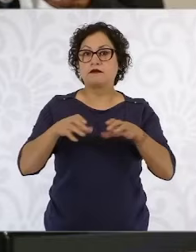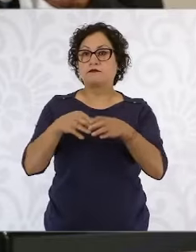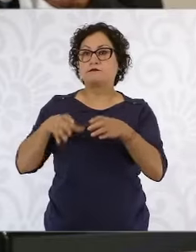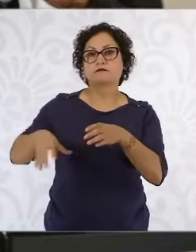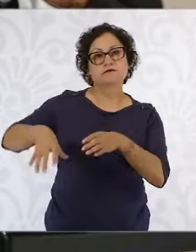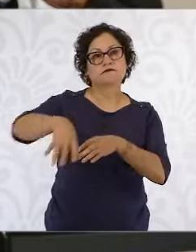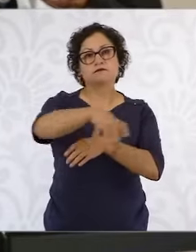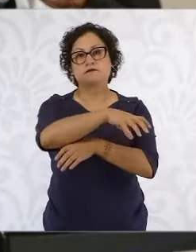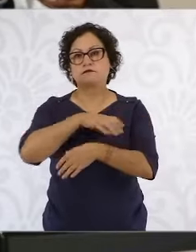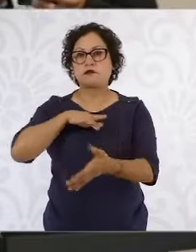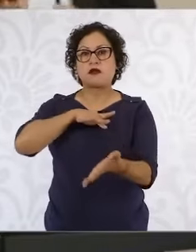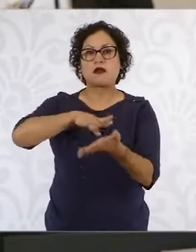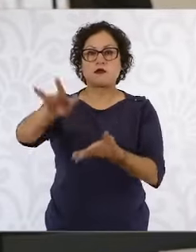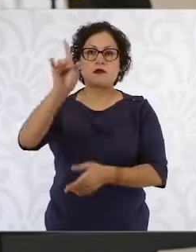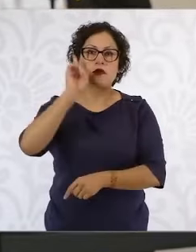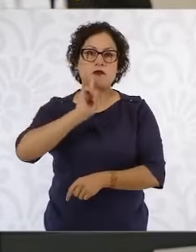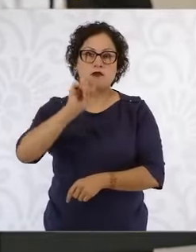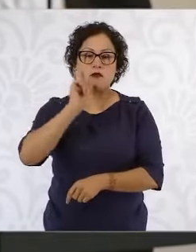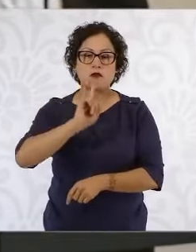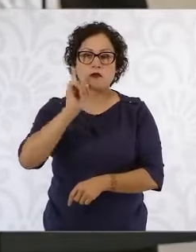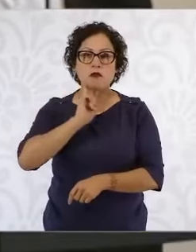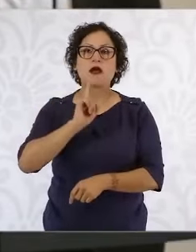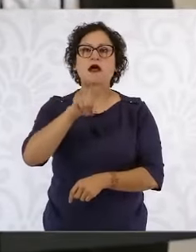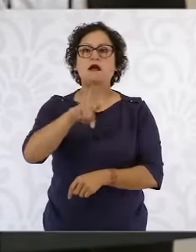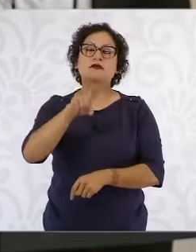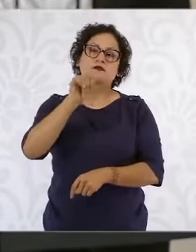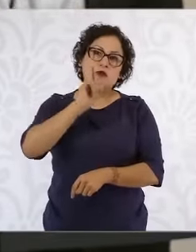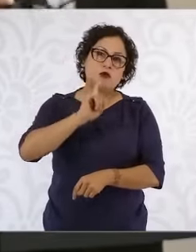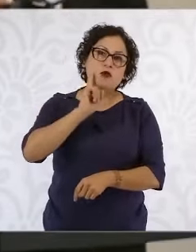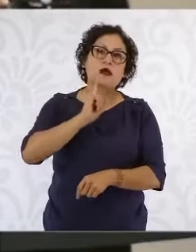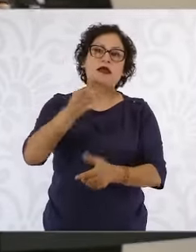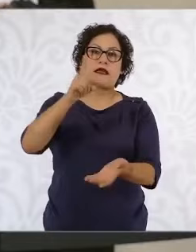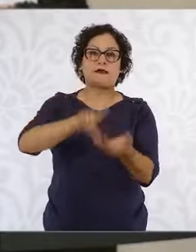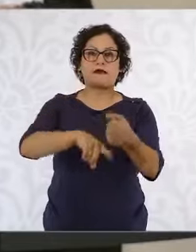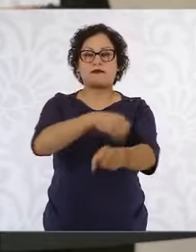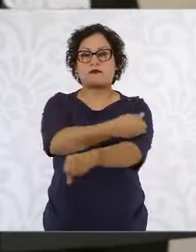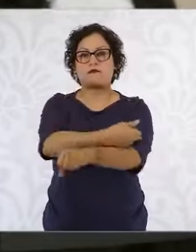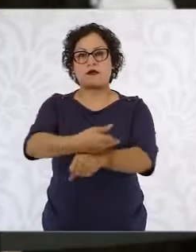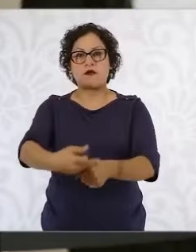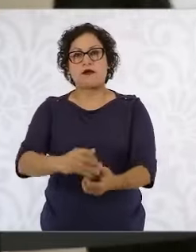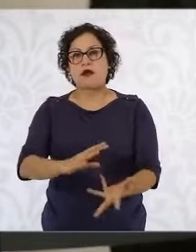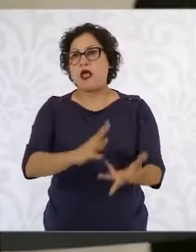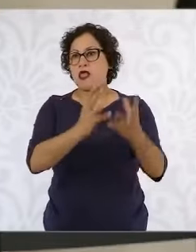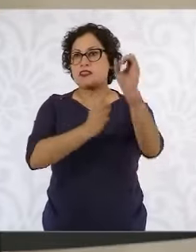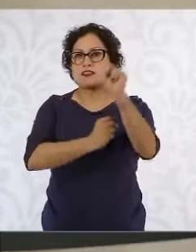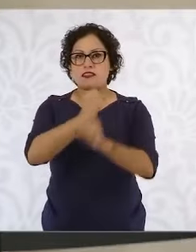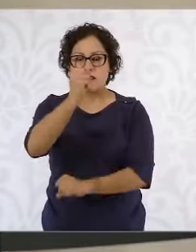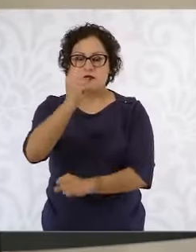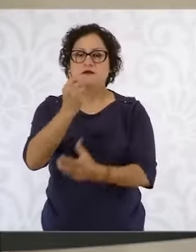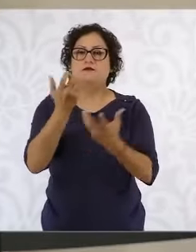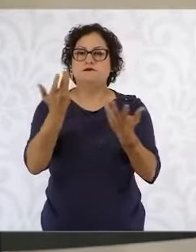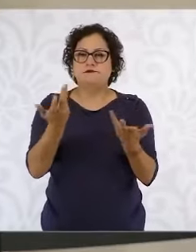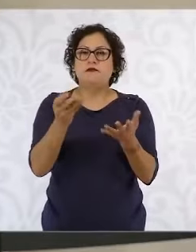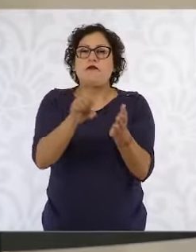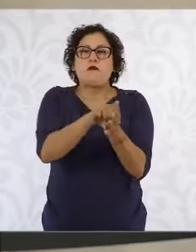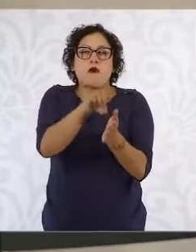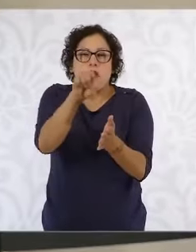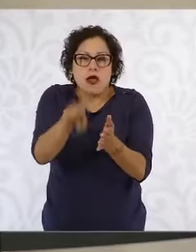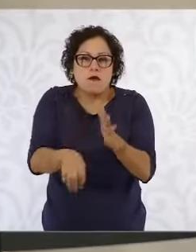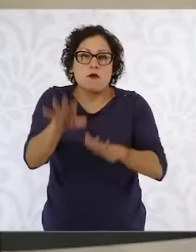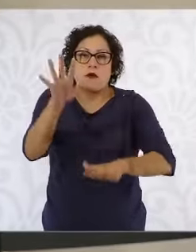sufren de violencia intrafamiliar, sobre todo aquellas mujeres que por alguna discusión,